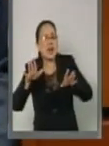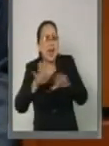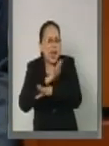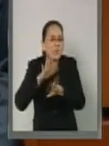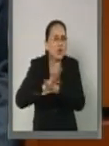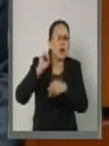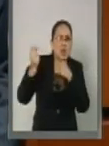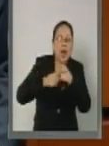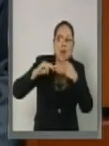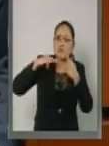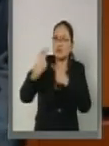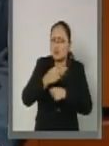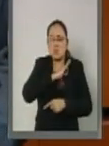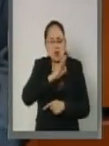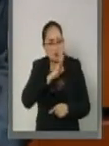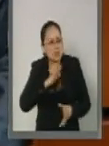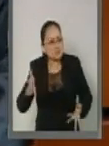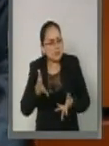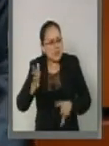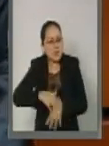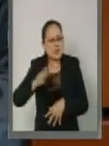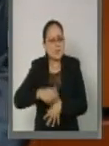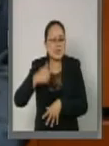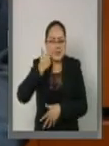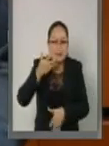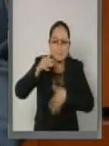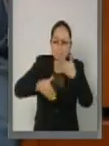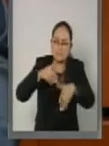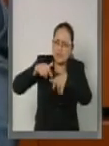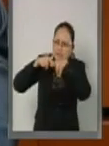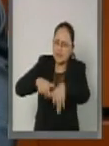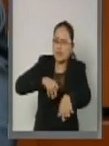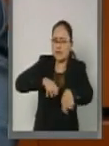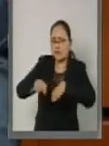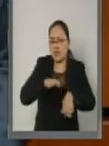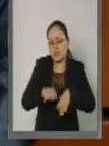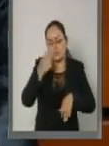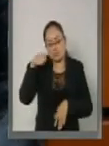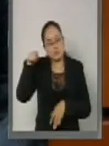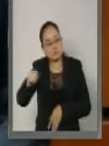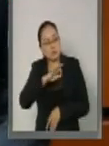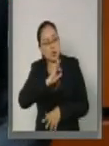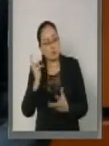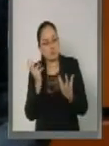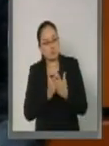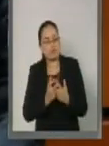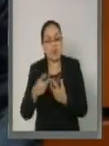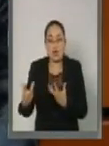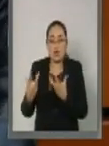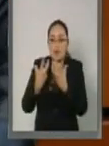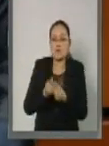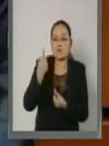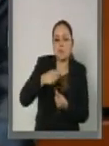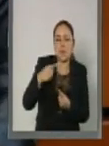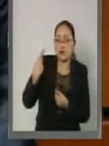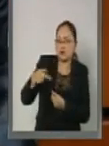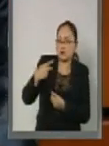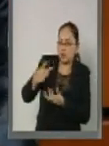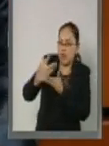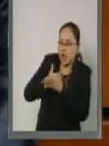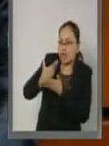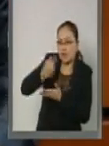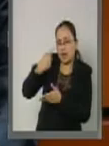condiciones que los incentiva a mantenerse activos económicamente para poder complementar los recursos mínimos de subsistencia.